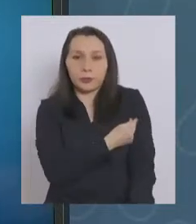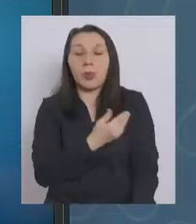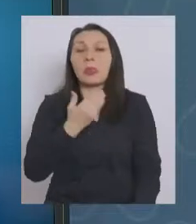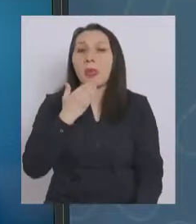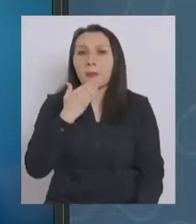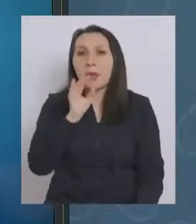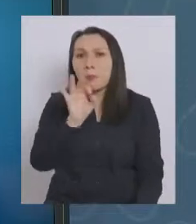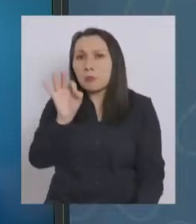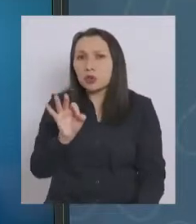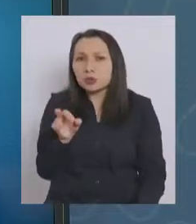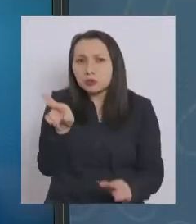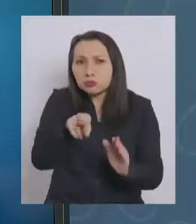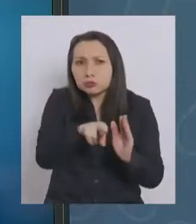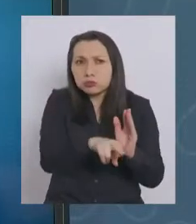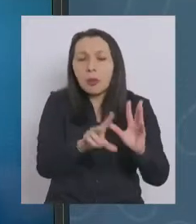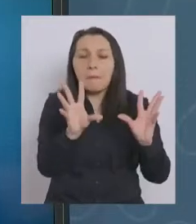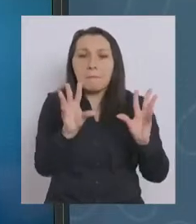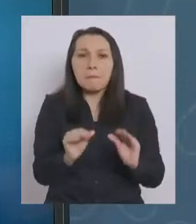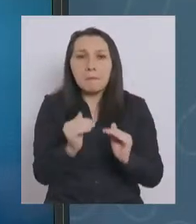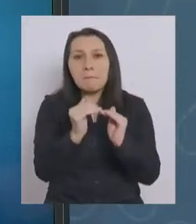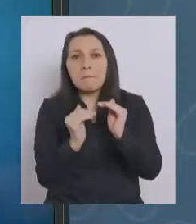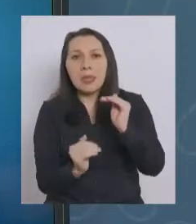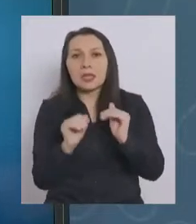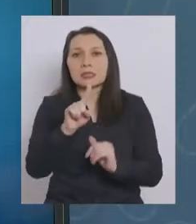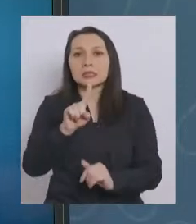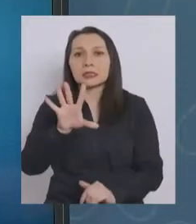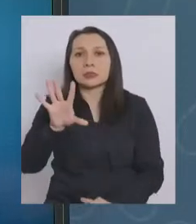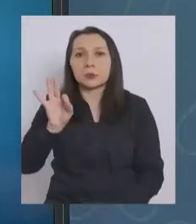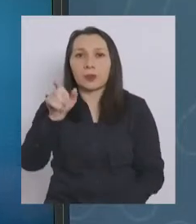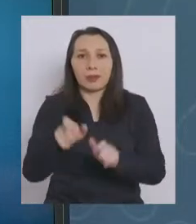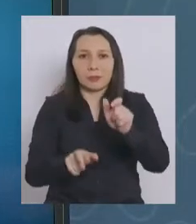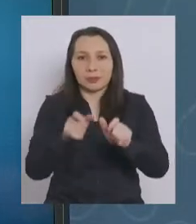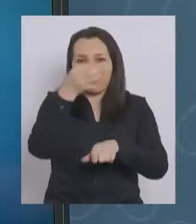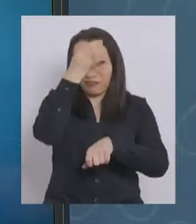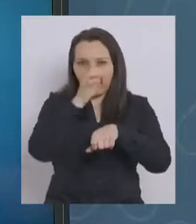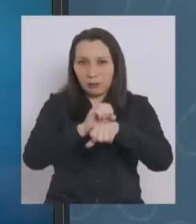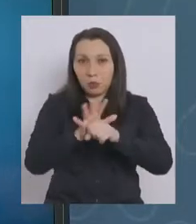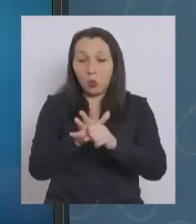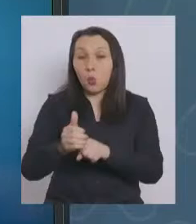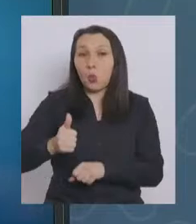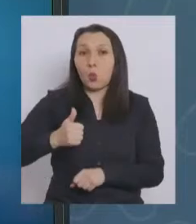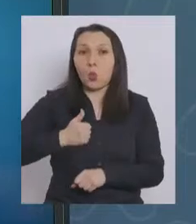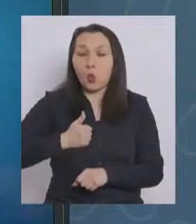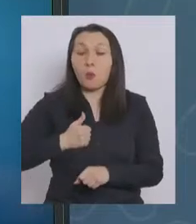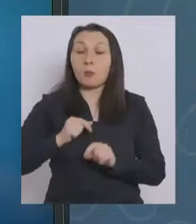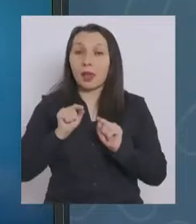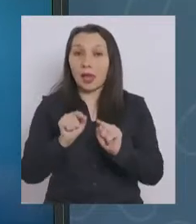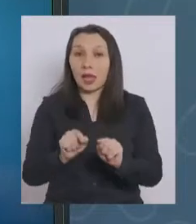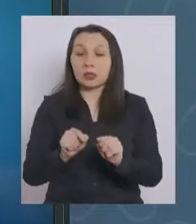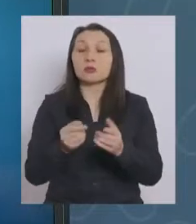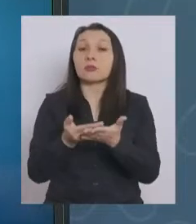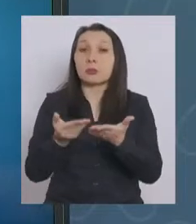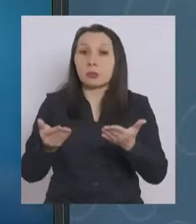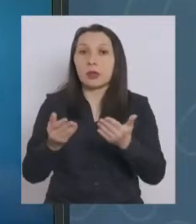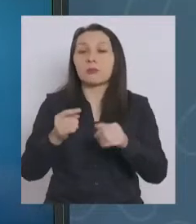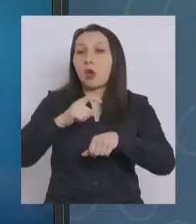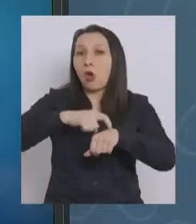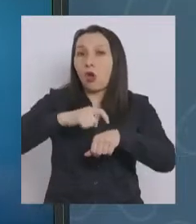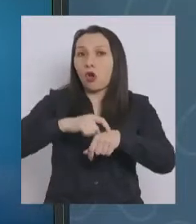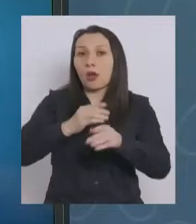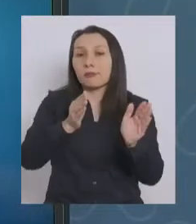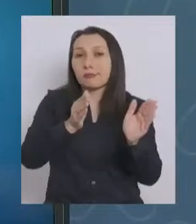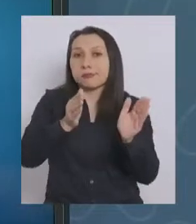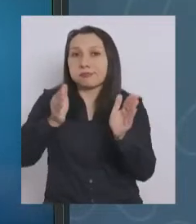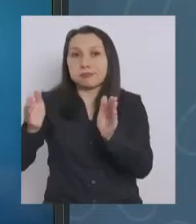una tasa de incidencia inferior a 150. Cumplen con estos requisitos y, por lo tanto, se modifica